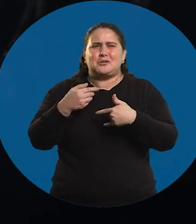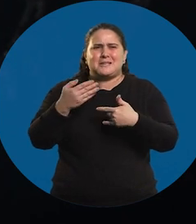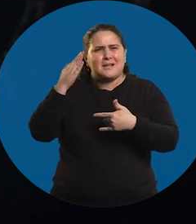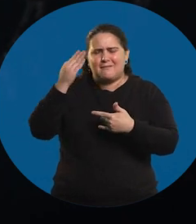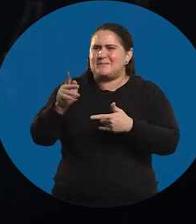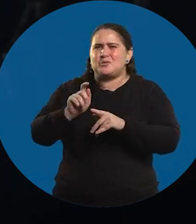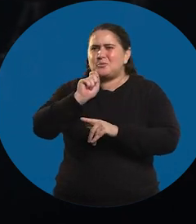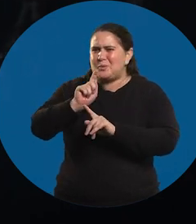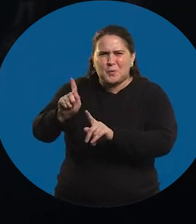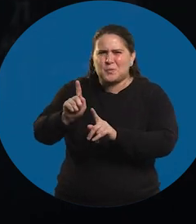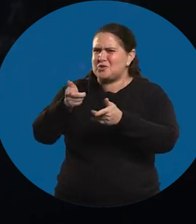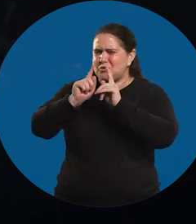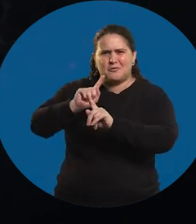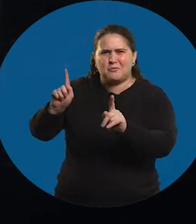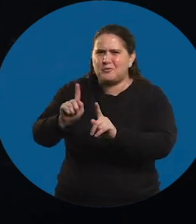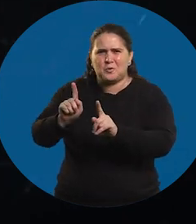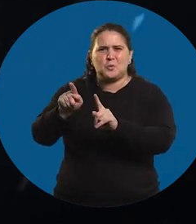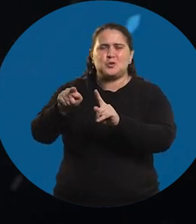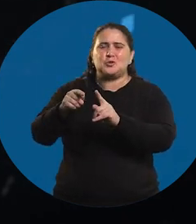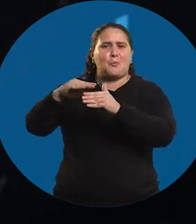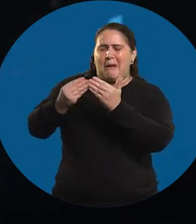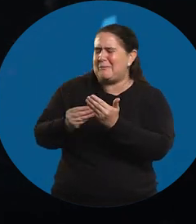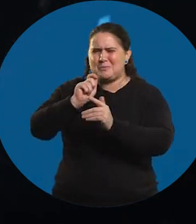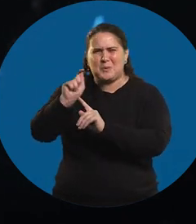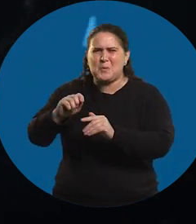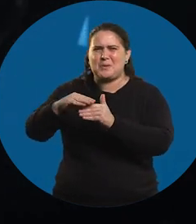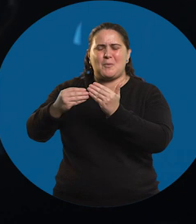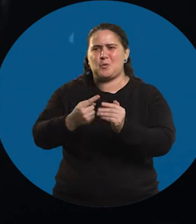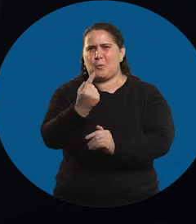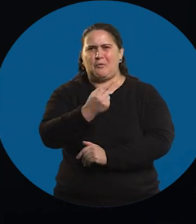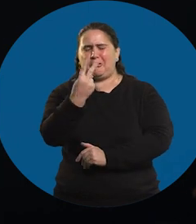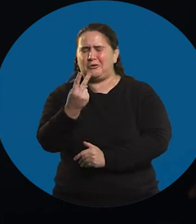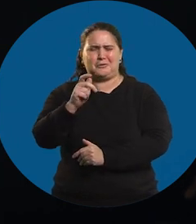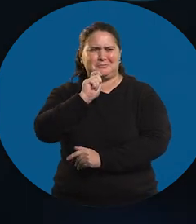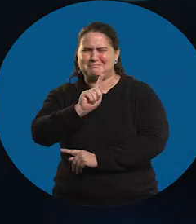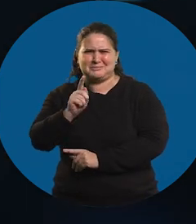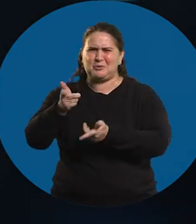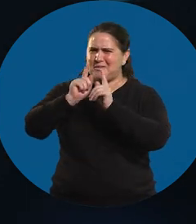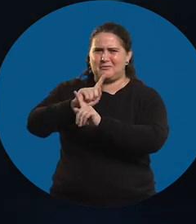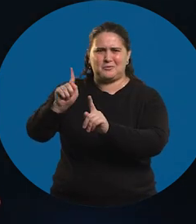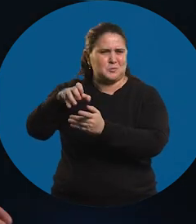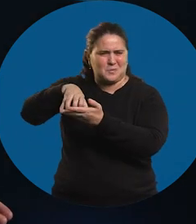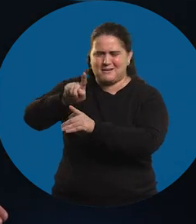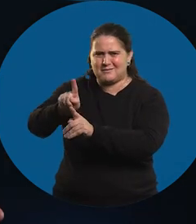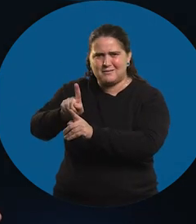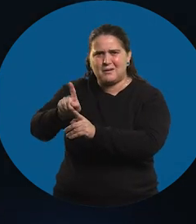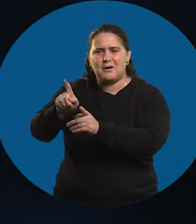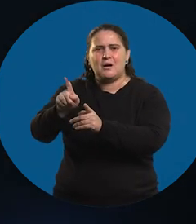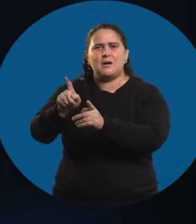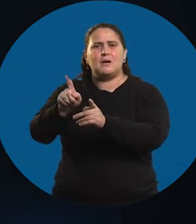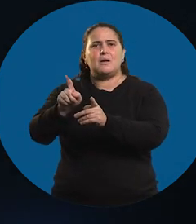no era mi lugar y que yo no iba a disfrutar de eso. No estaba disfrutando de programar, programación uno, programación dos. No estaba disfrutando de ese lugar.